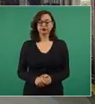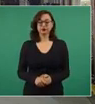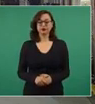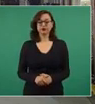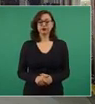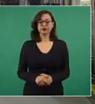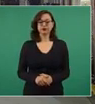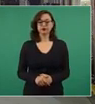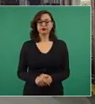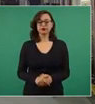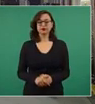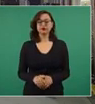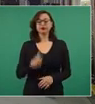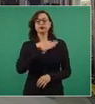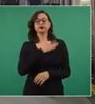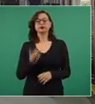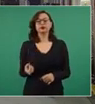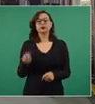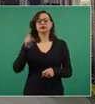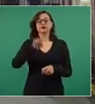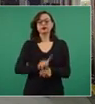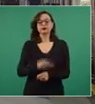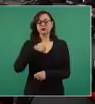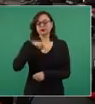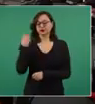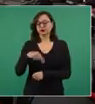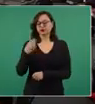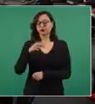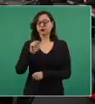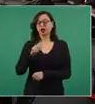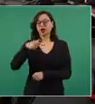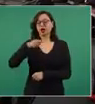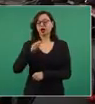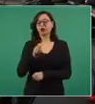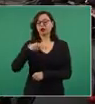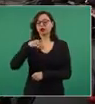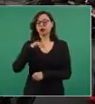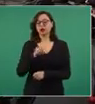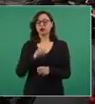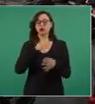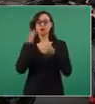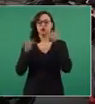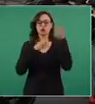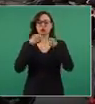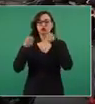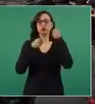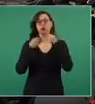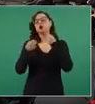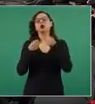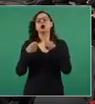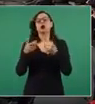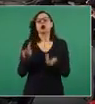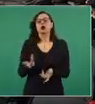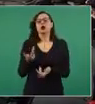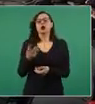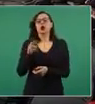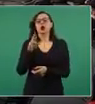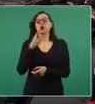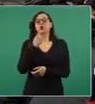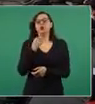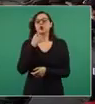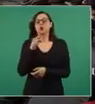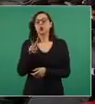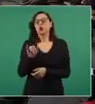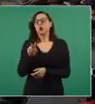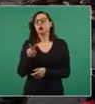Telemundo. Muy buenos días, presidente. Soy Antonio Teixeira, periodista y presentador de Al Rojo Vivo de Telemundo. Ya que hemos tenido